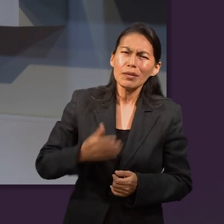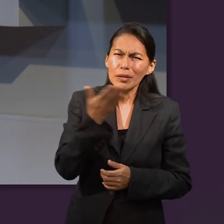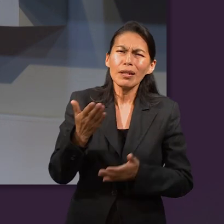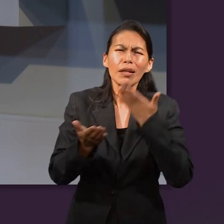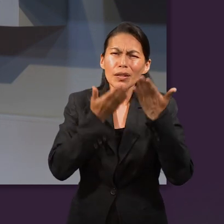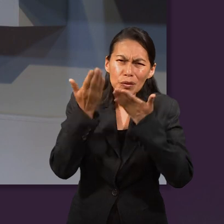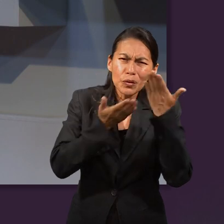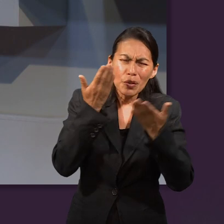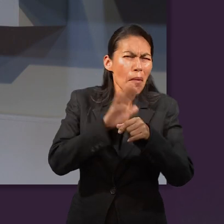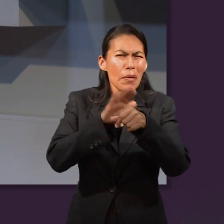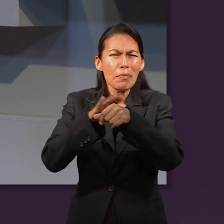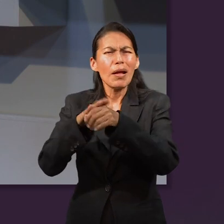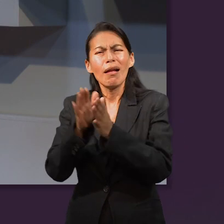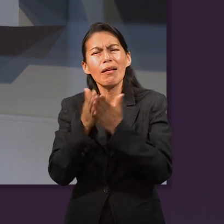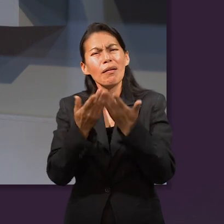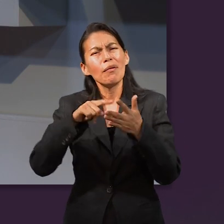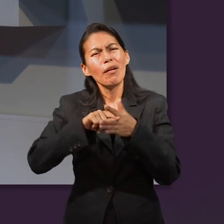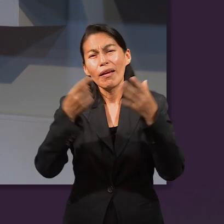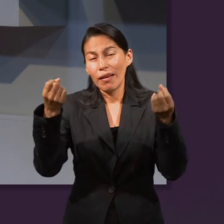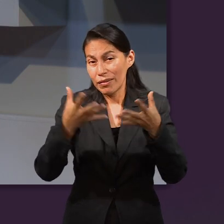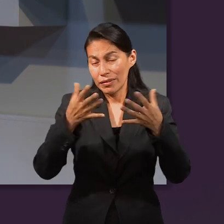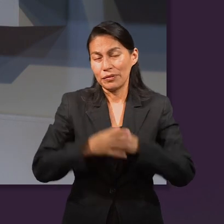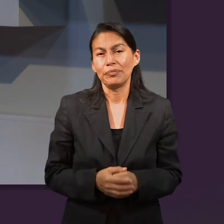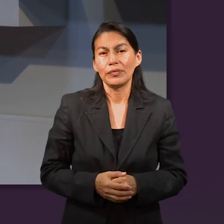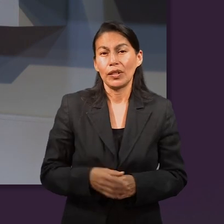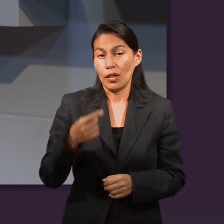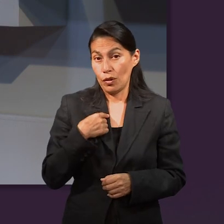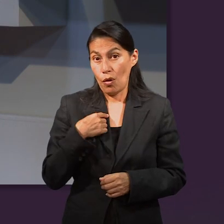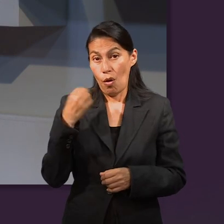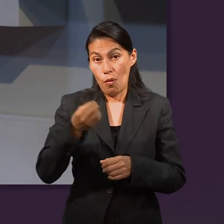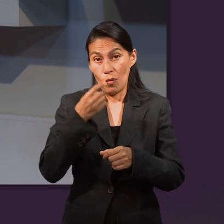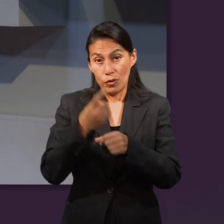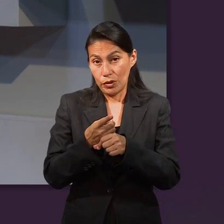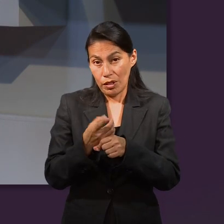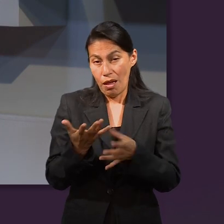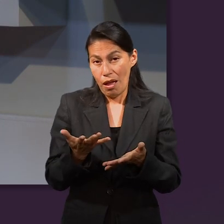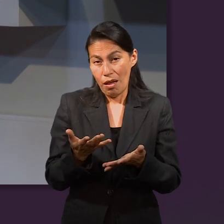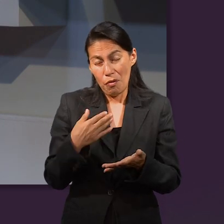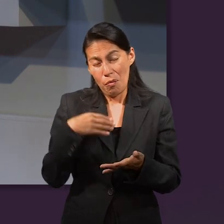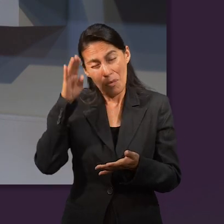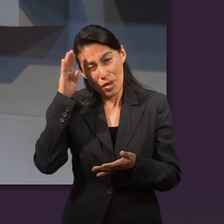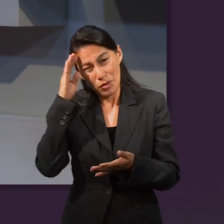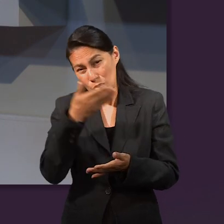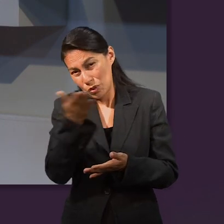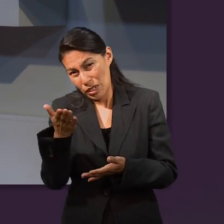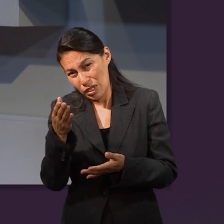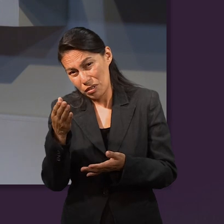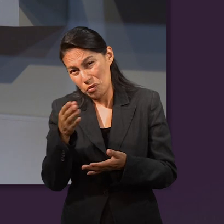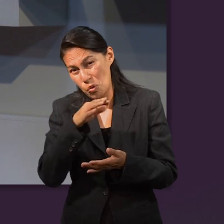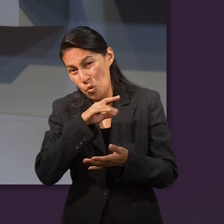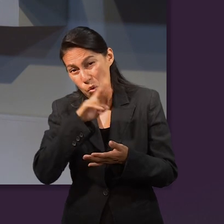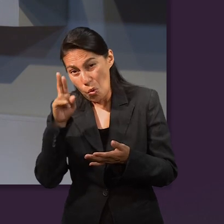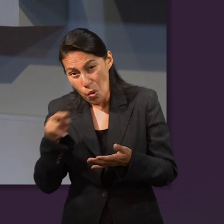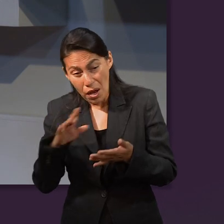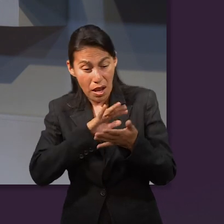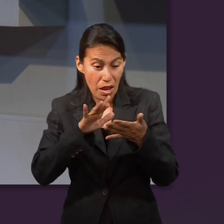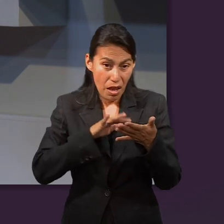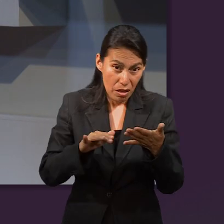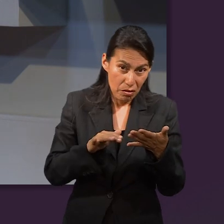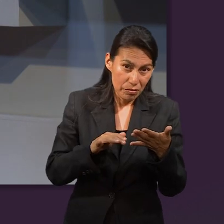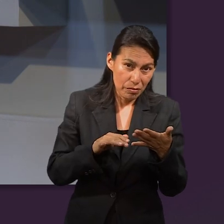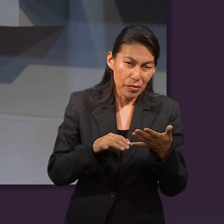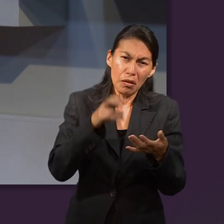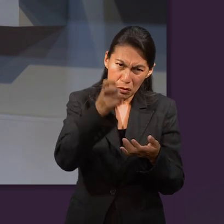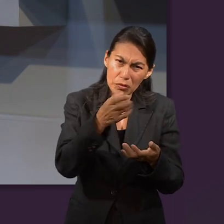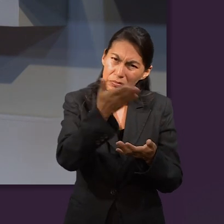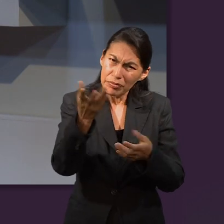se interesen en estudiar la Biblia, en estudiar el libro de Génesis. Si nunca han tenido la oportunidad de leerlo, los invitamos para que lo lean. Hay historias